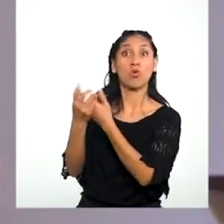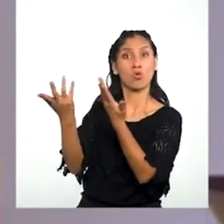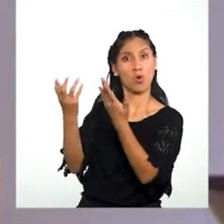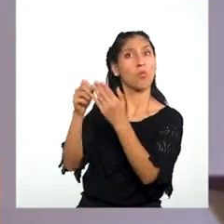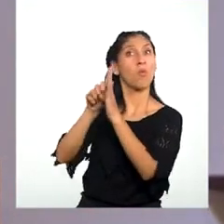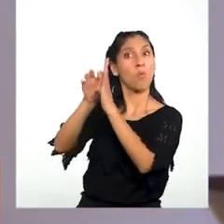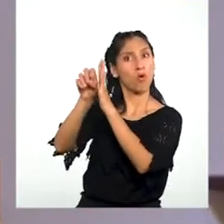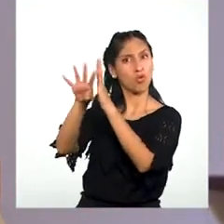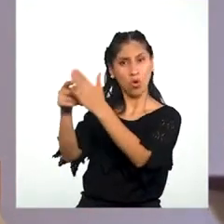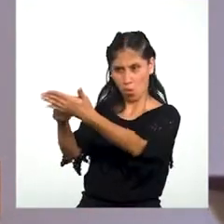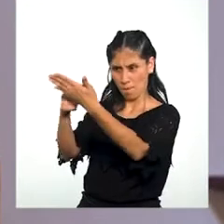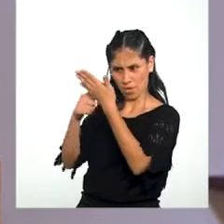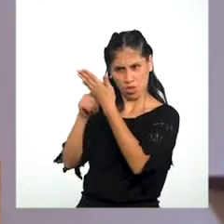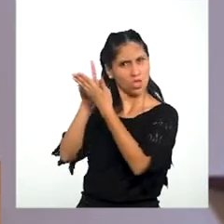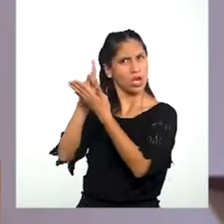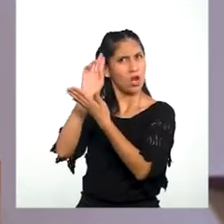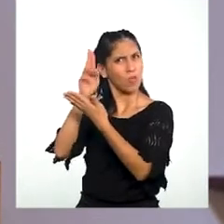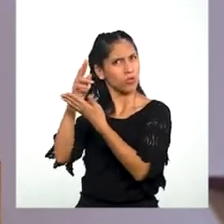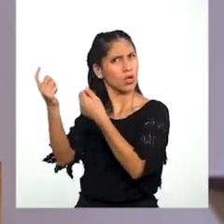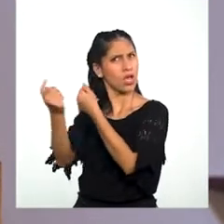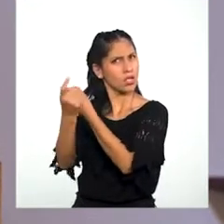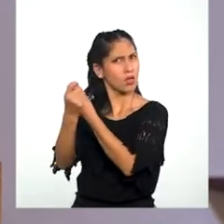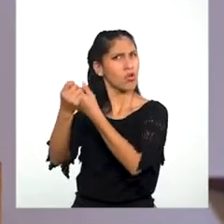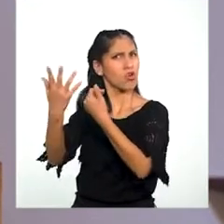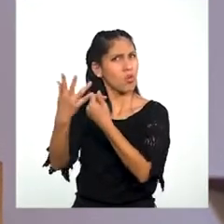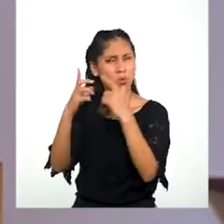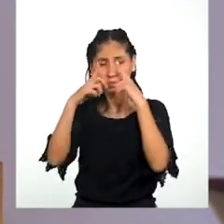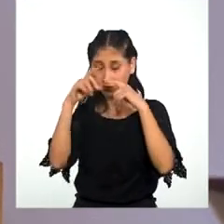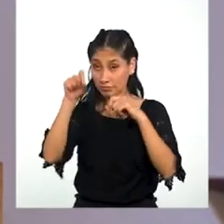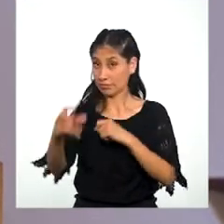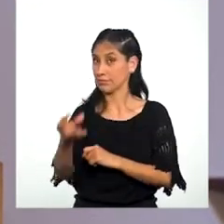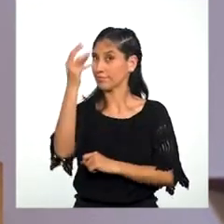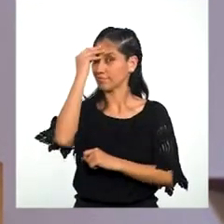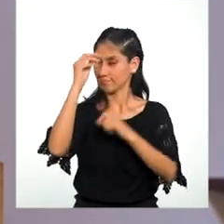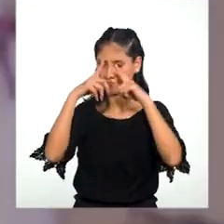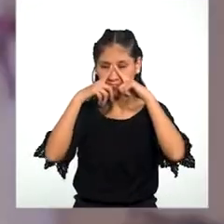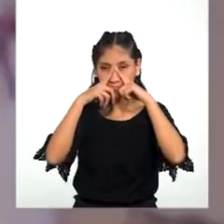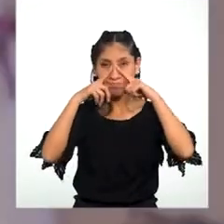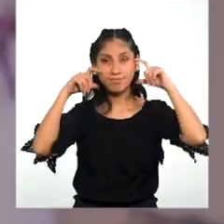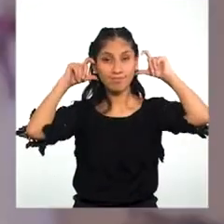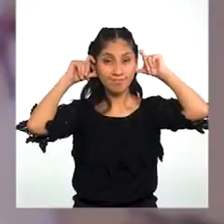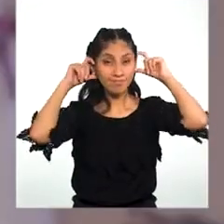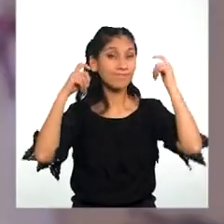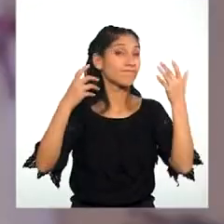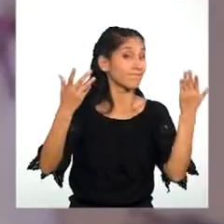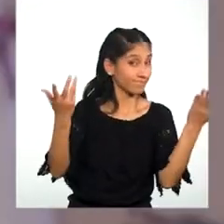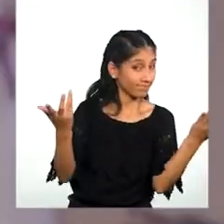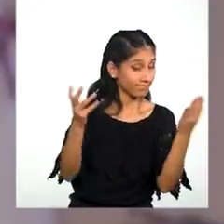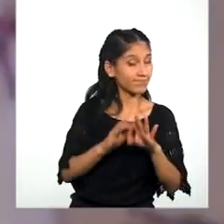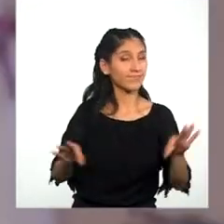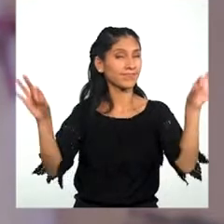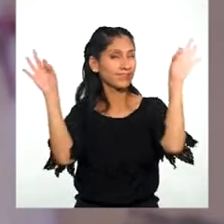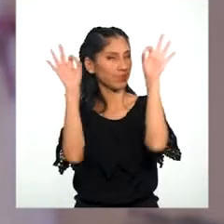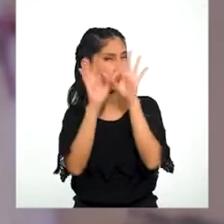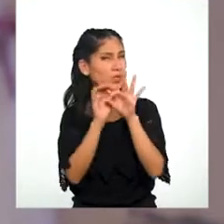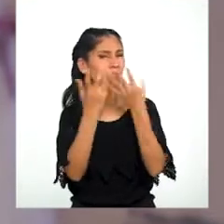Y me queda claro Que debo usar La mascarilla Correctamente Sí Es muy importante Tomar todas